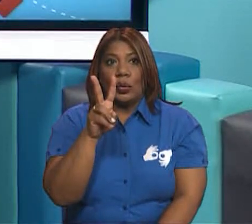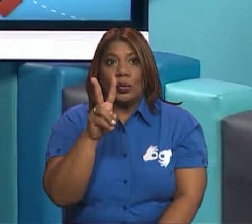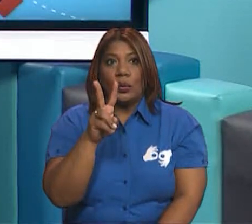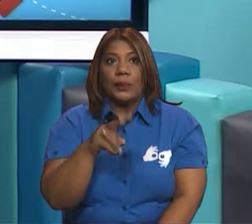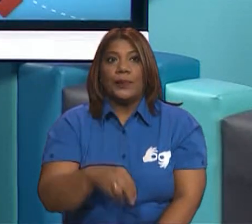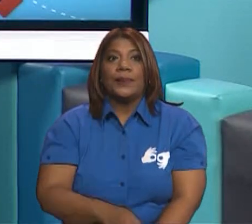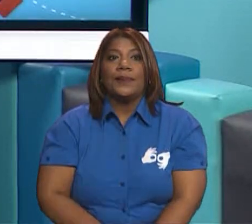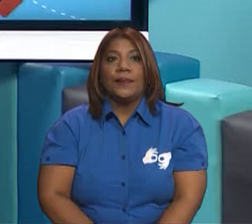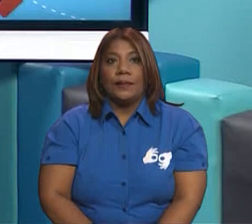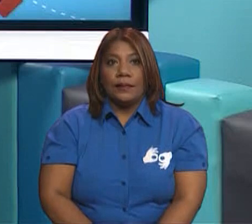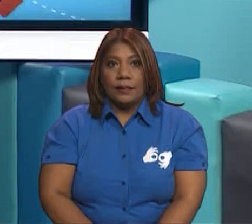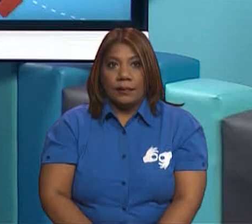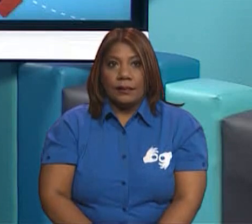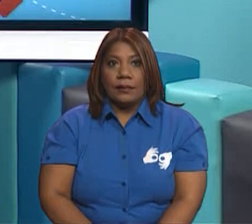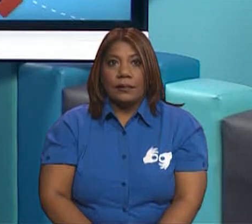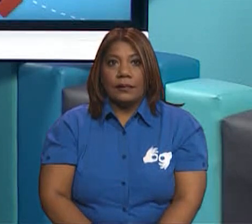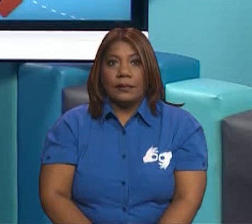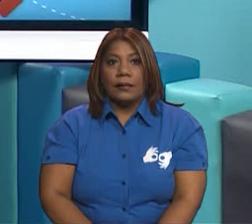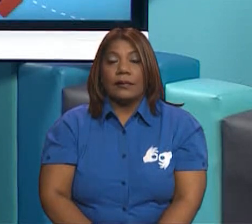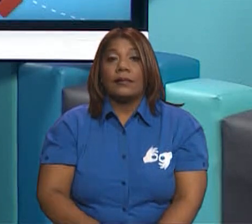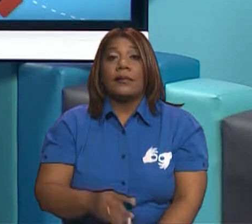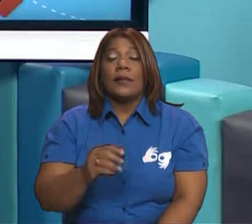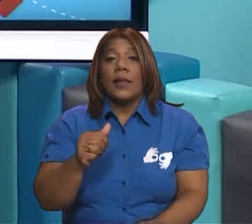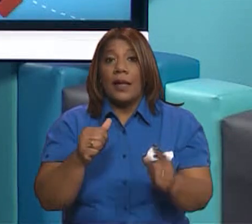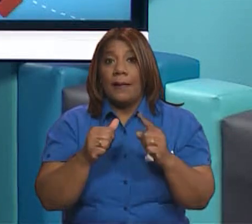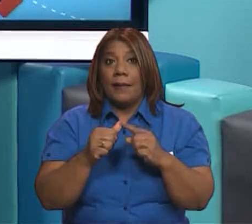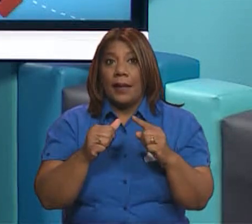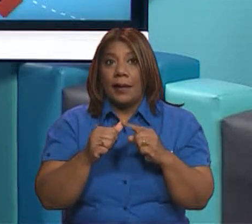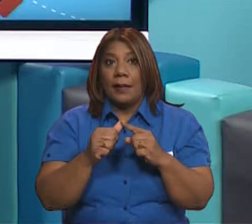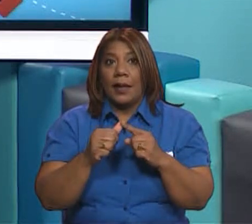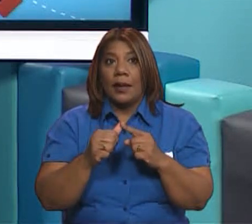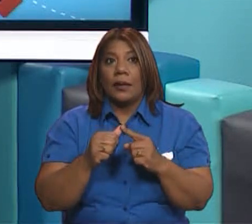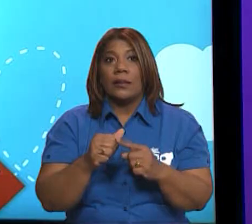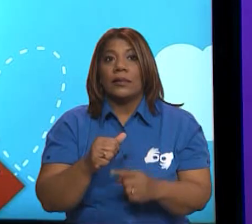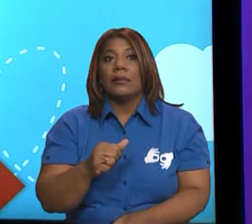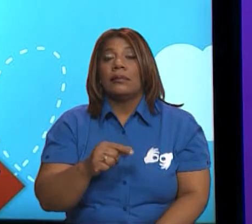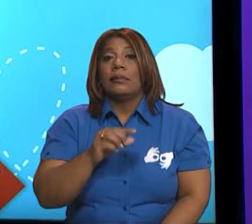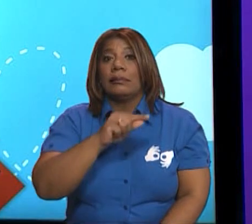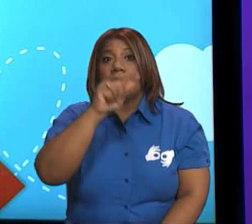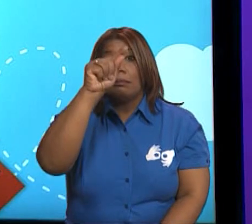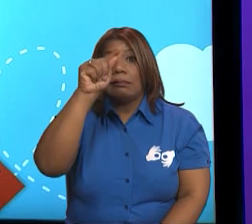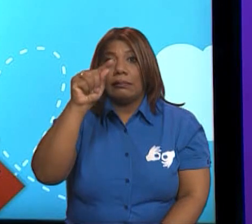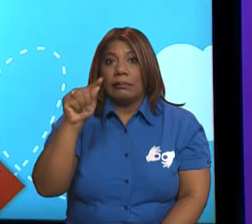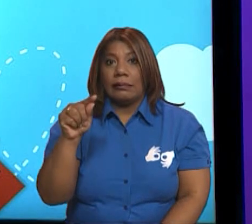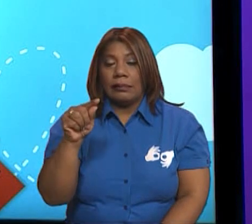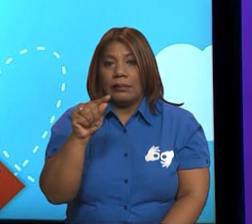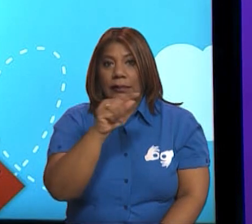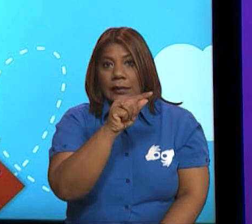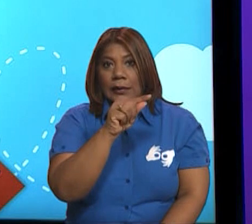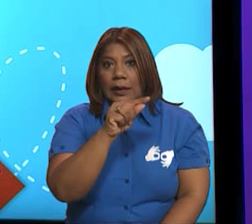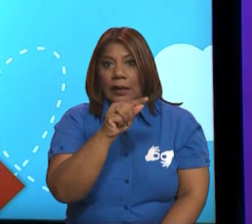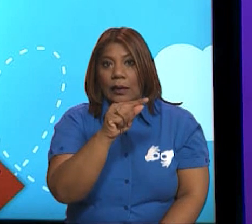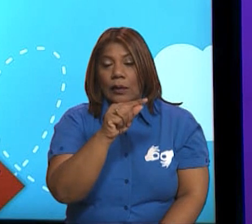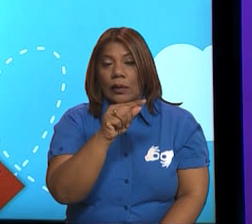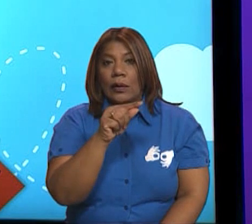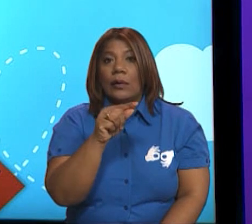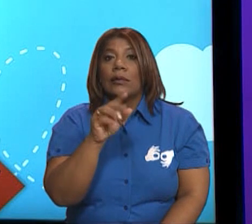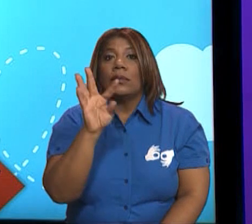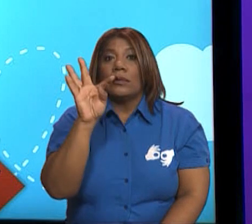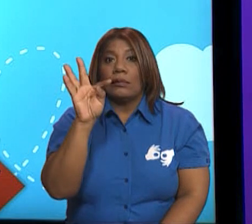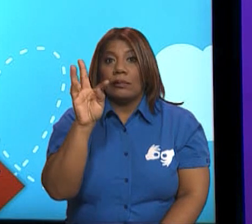que encontramos ahí dos polígonos. El primero tiene tres lados y se llama